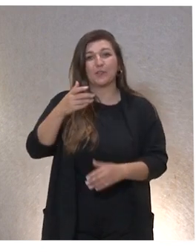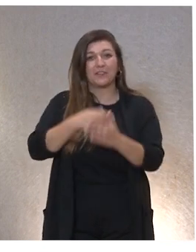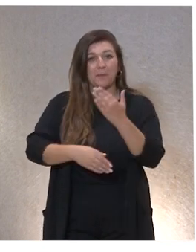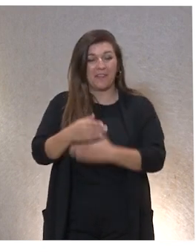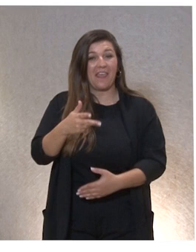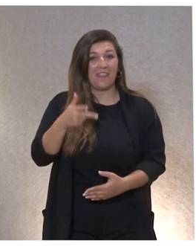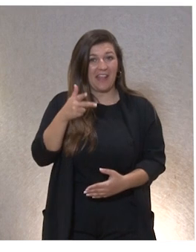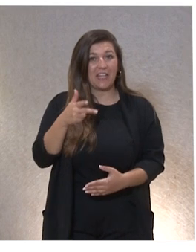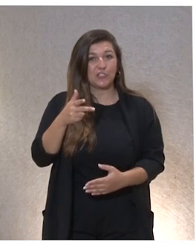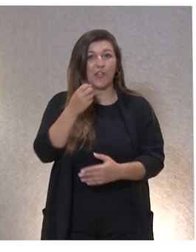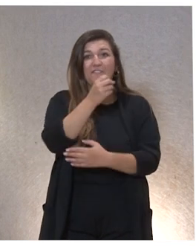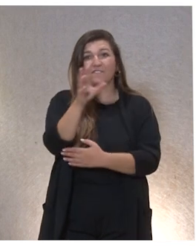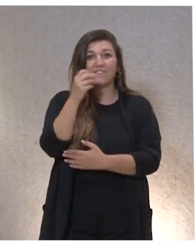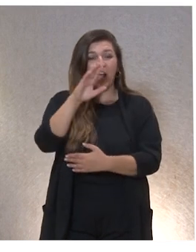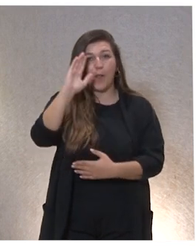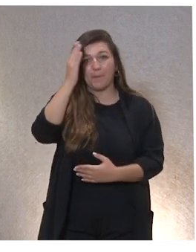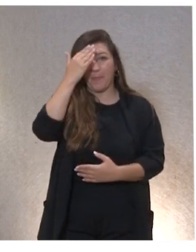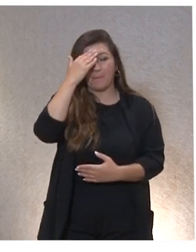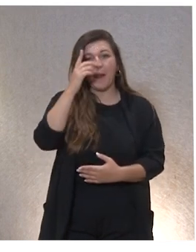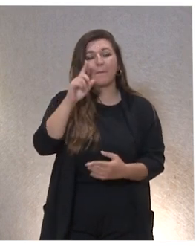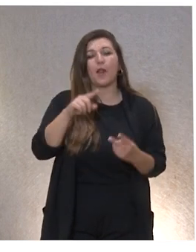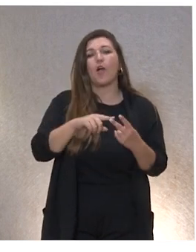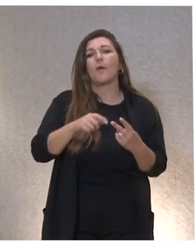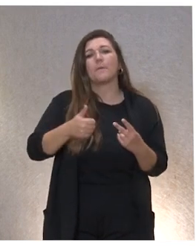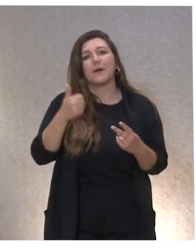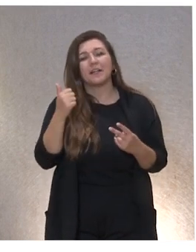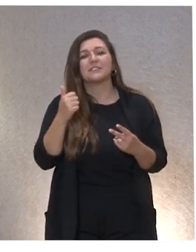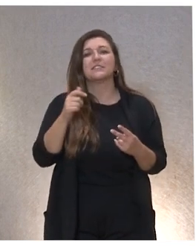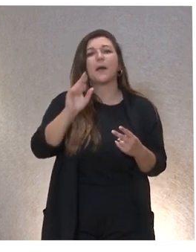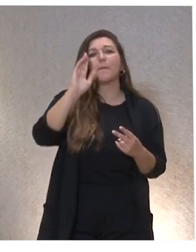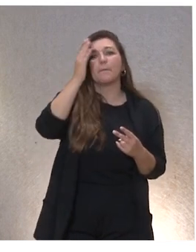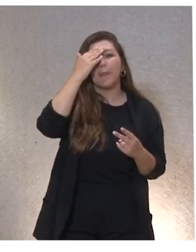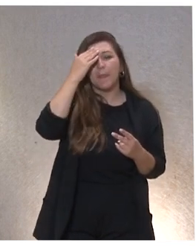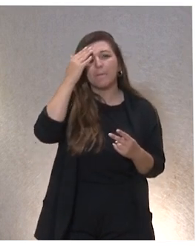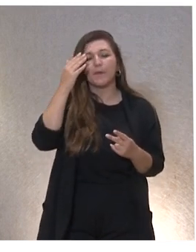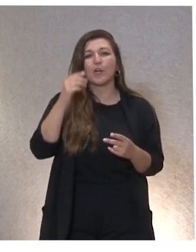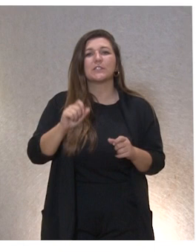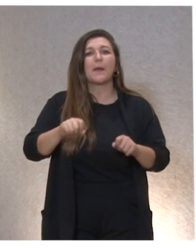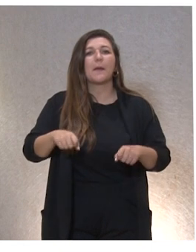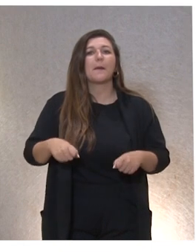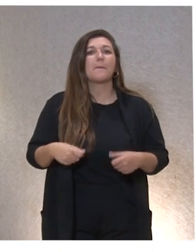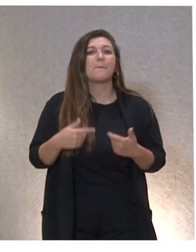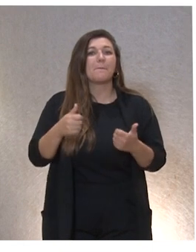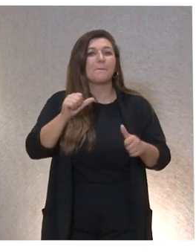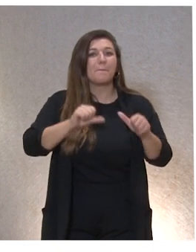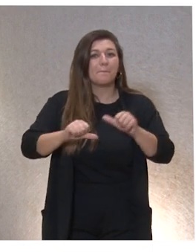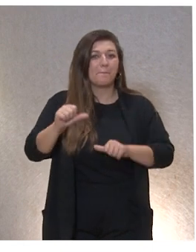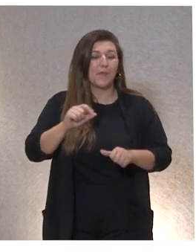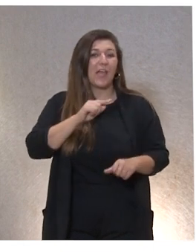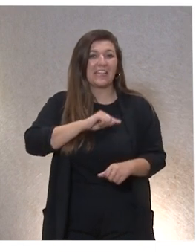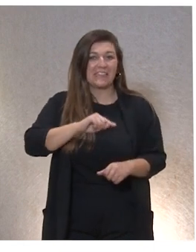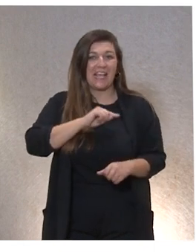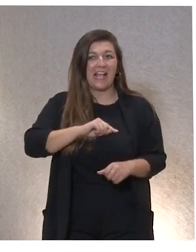faro principal pero no solo también los principios de bioética a través de los cuales trabaja el comité